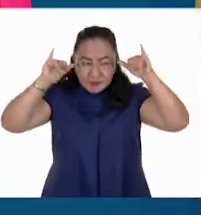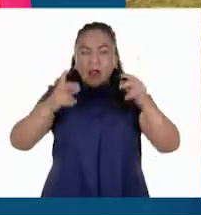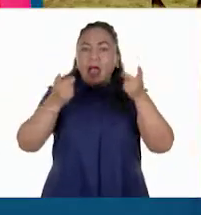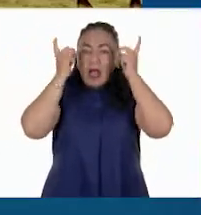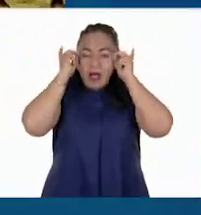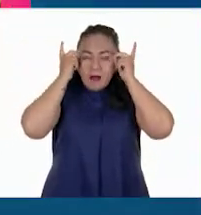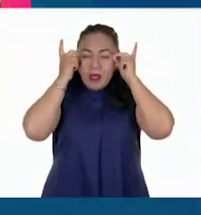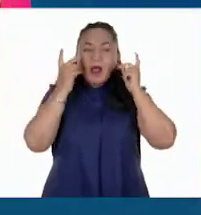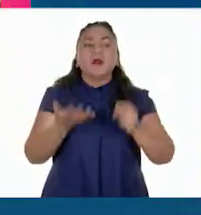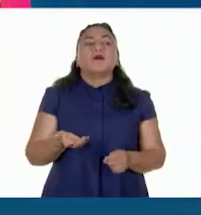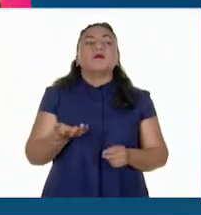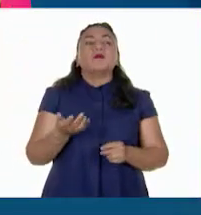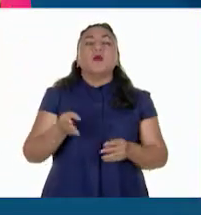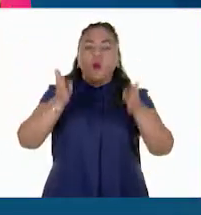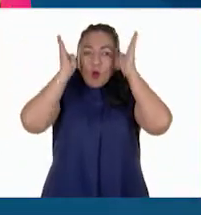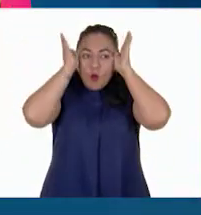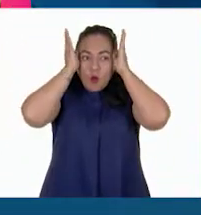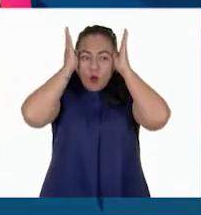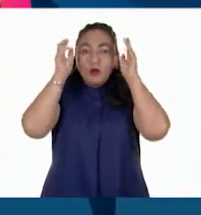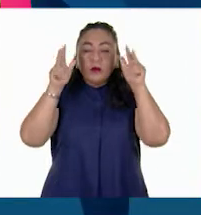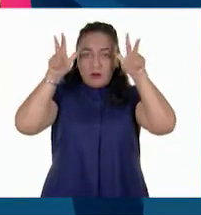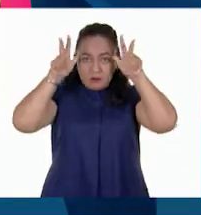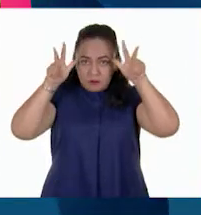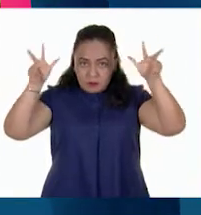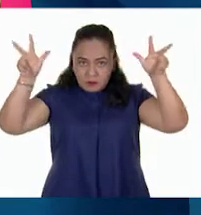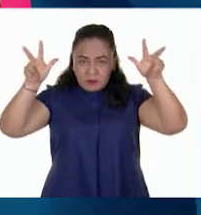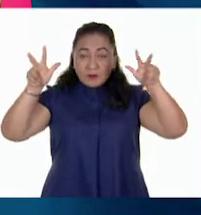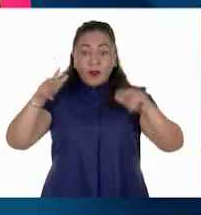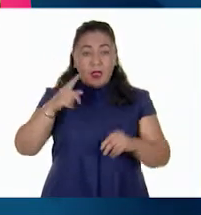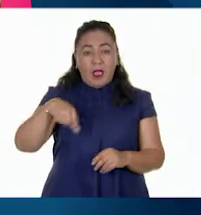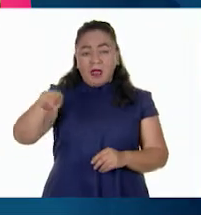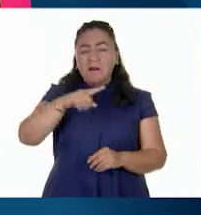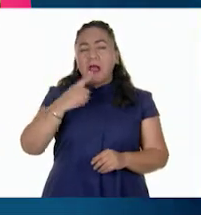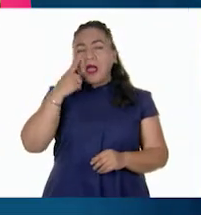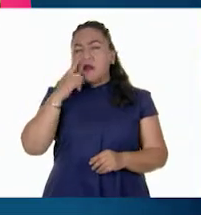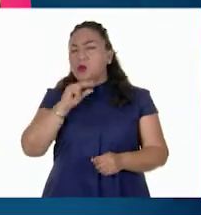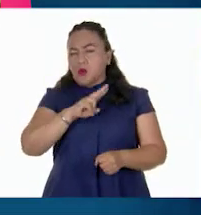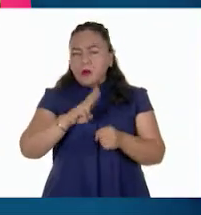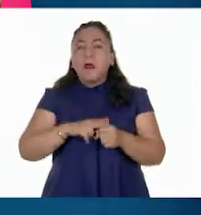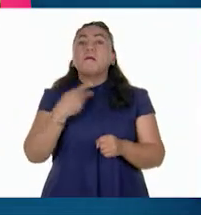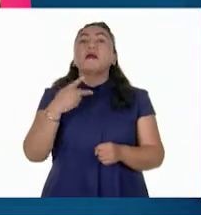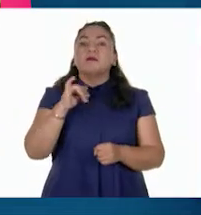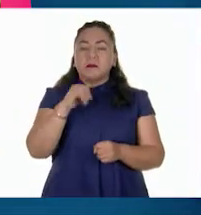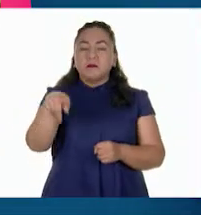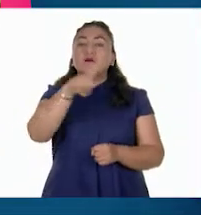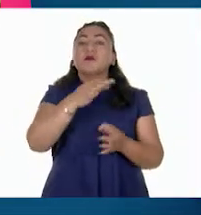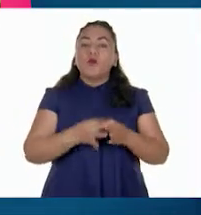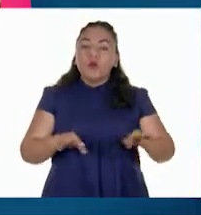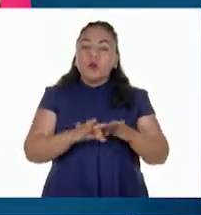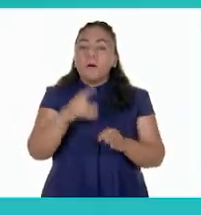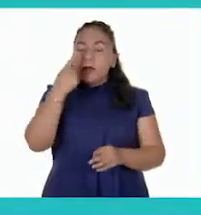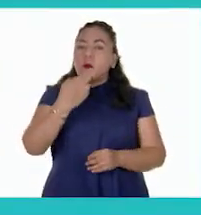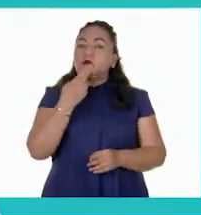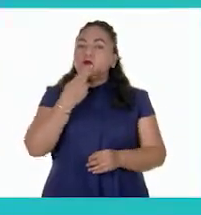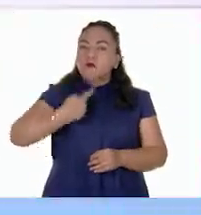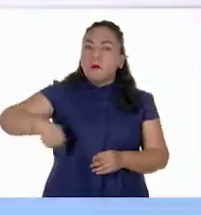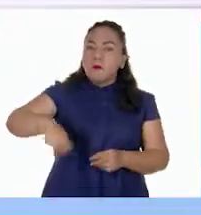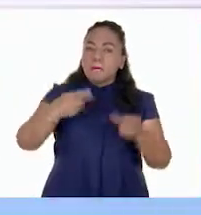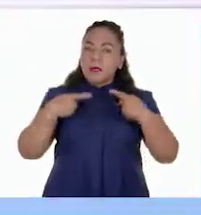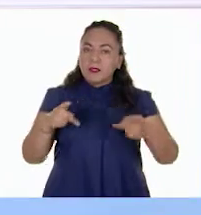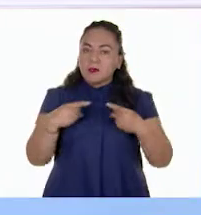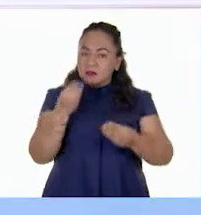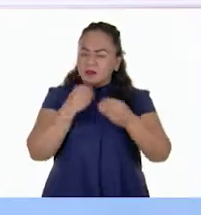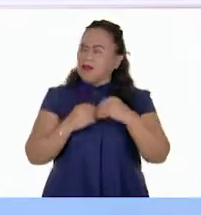renos y burros. Y aunque son menos comunes, son muy importantes para el consumo local. Maestro,